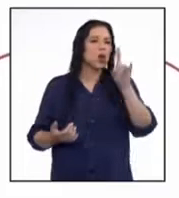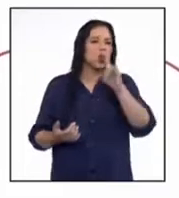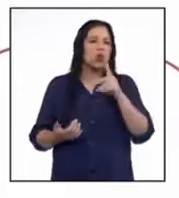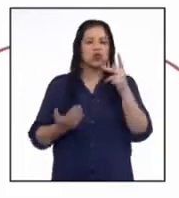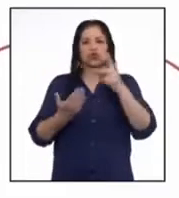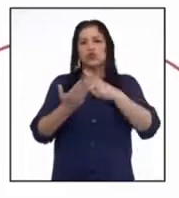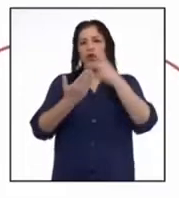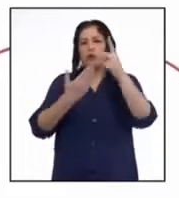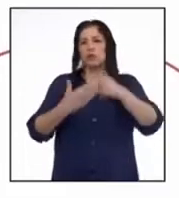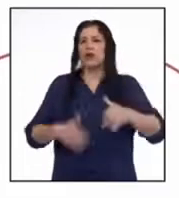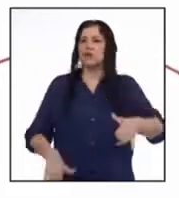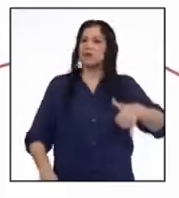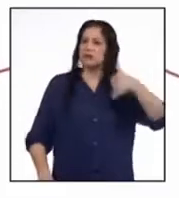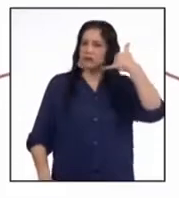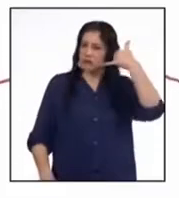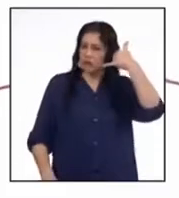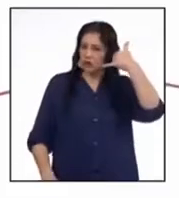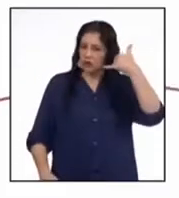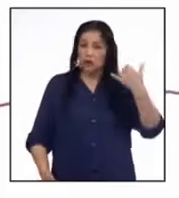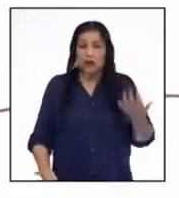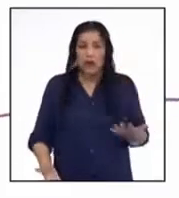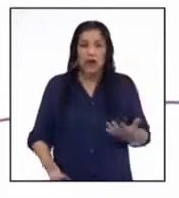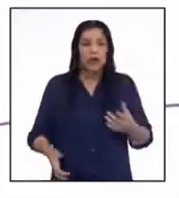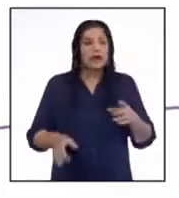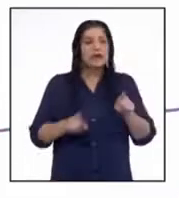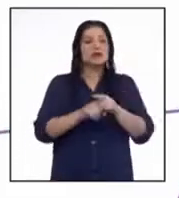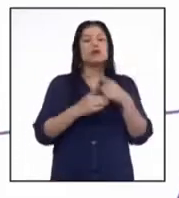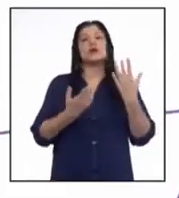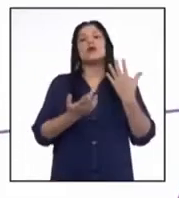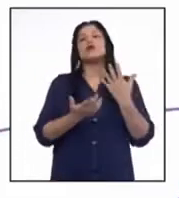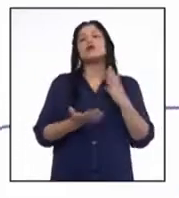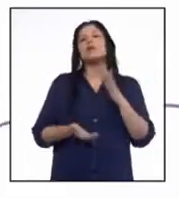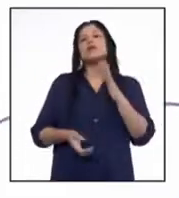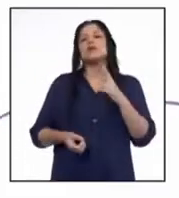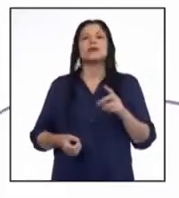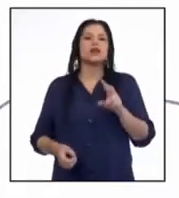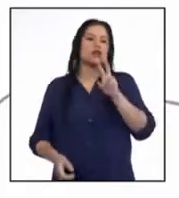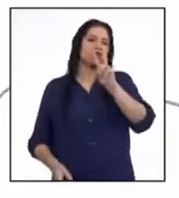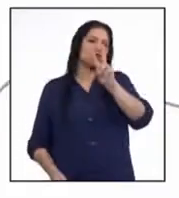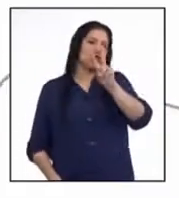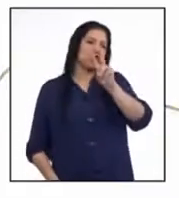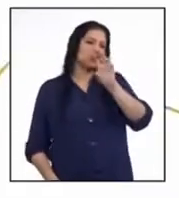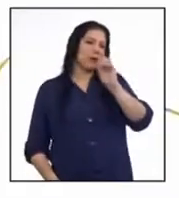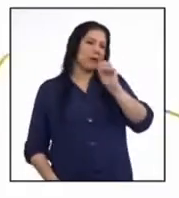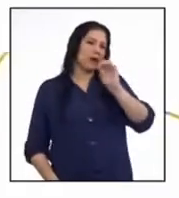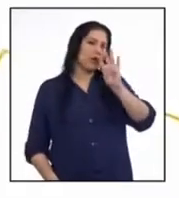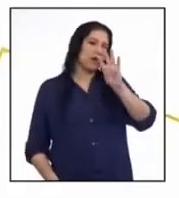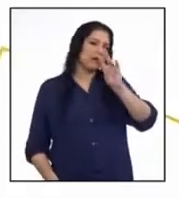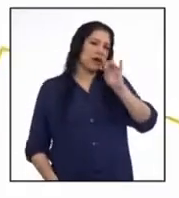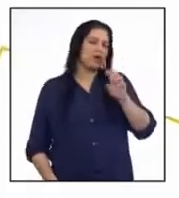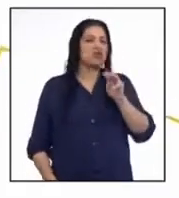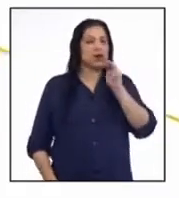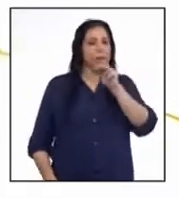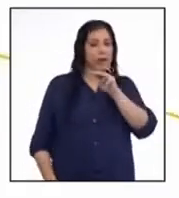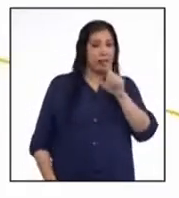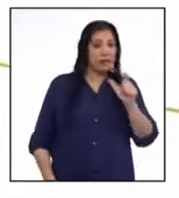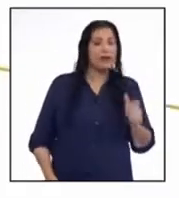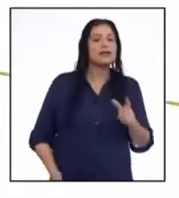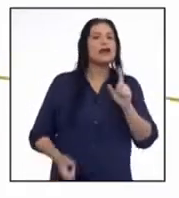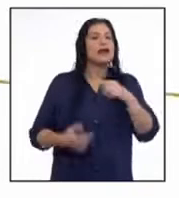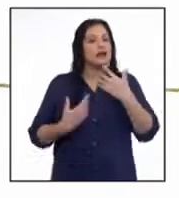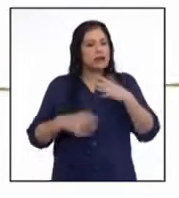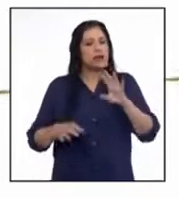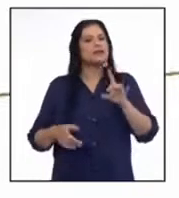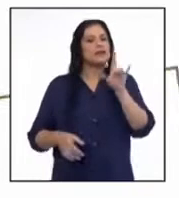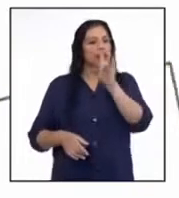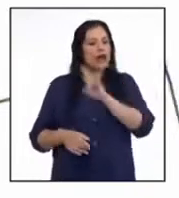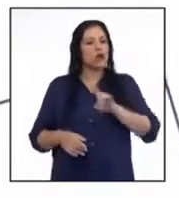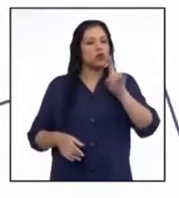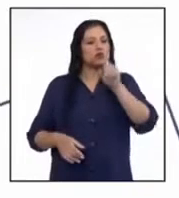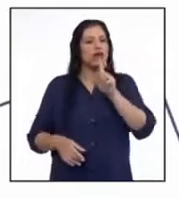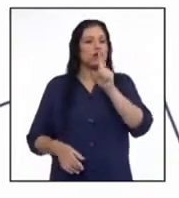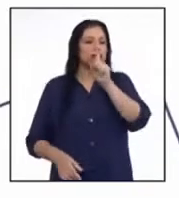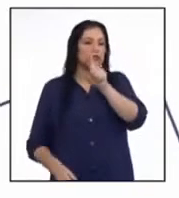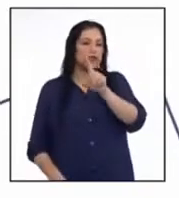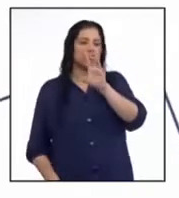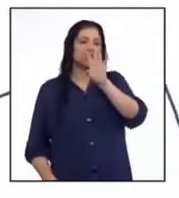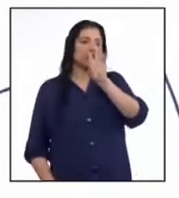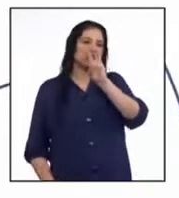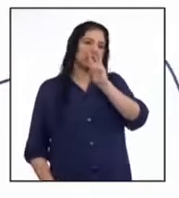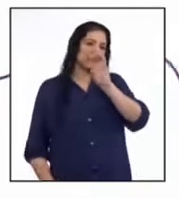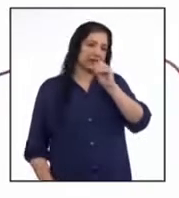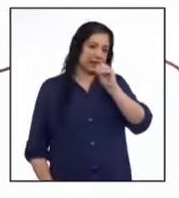un plan de telefonía celular. Sobre un total de 2,048 megabytes, ya se han consumido 160